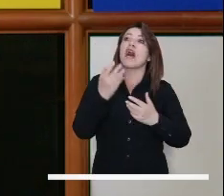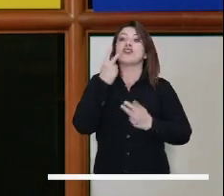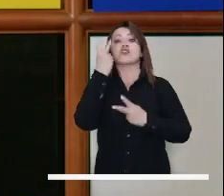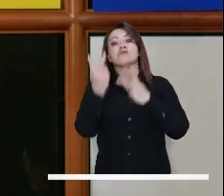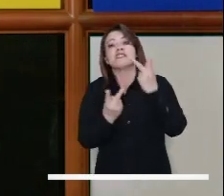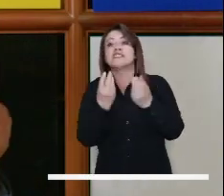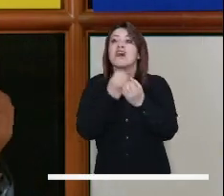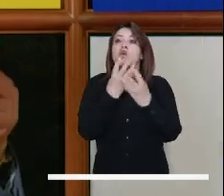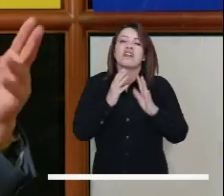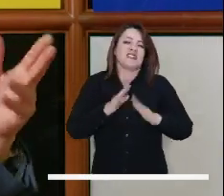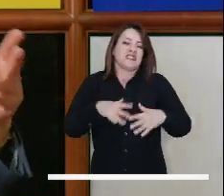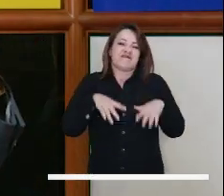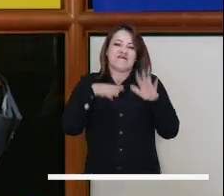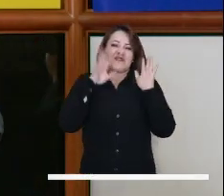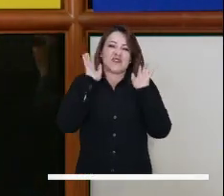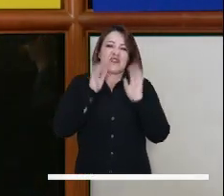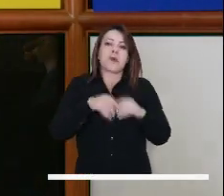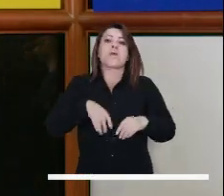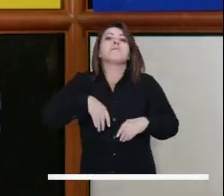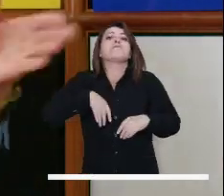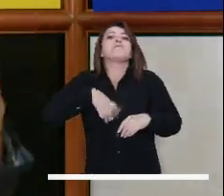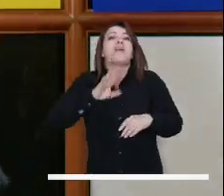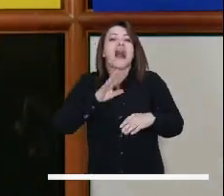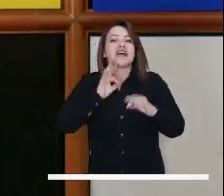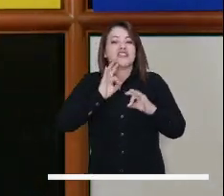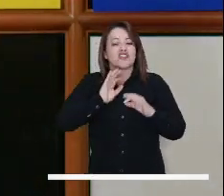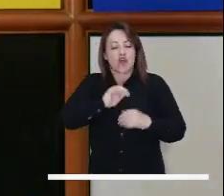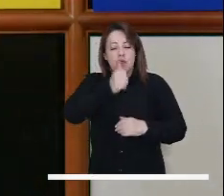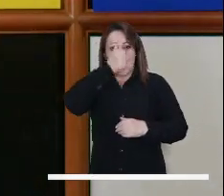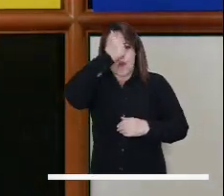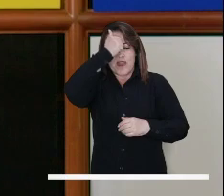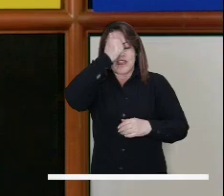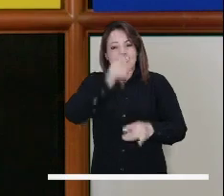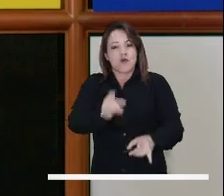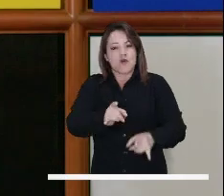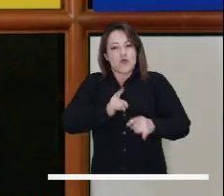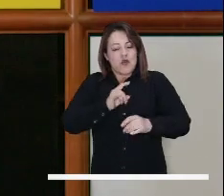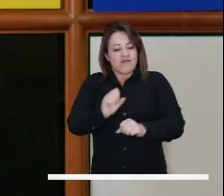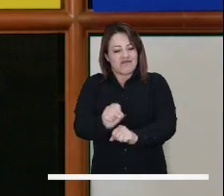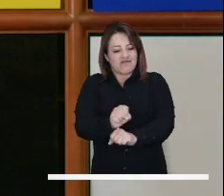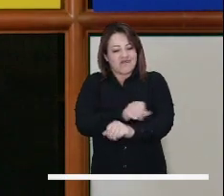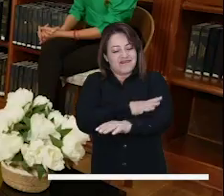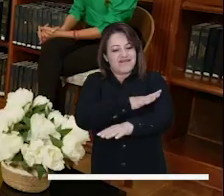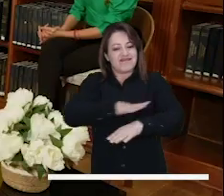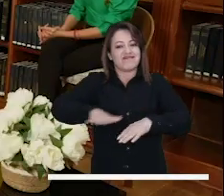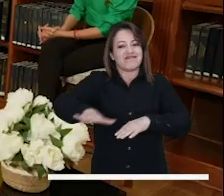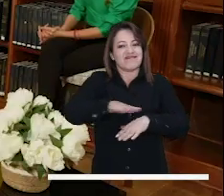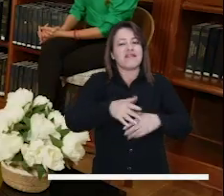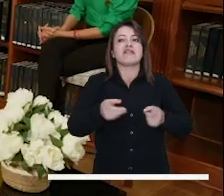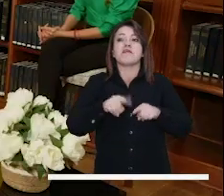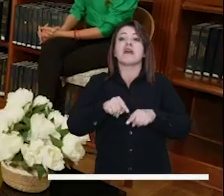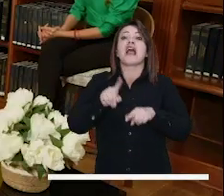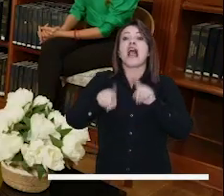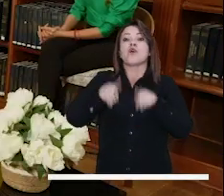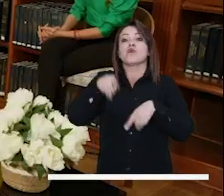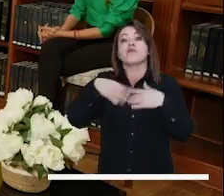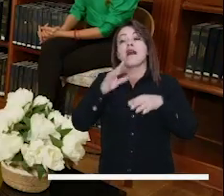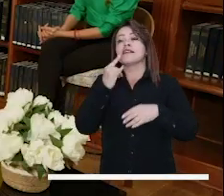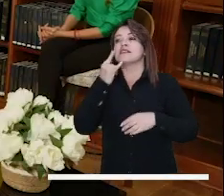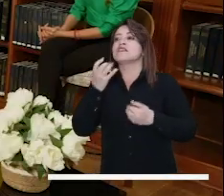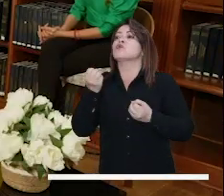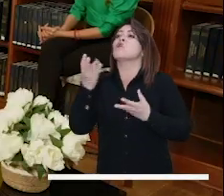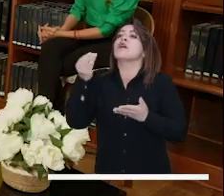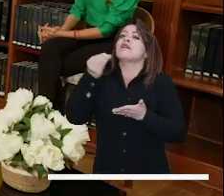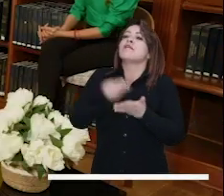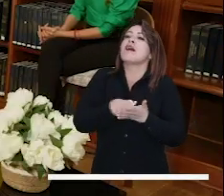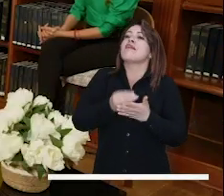las estadísticas que nos las dé Cotelco y nos diga, bueno, cuántos vinieron a alojarse aquí a Bogotá y todo eso, ¿sí? Y cuánta plata dejaron aquí,